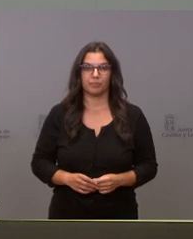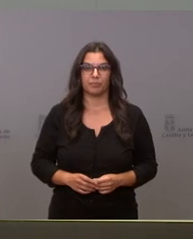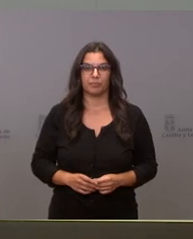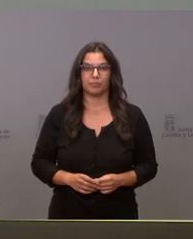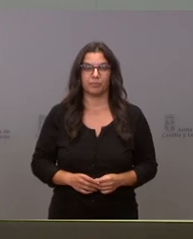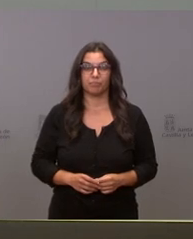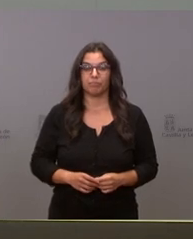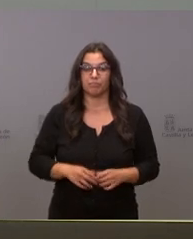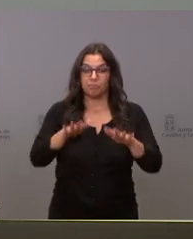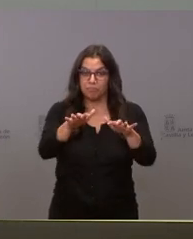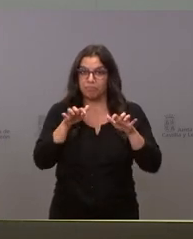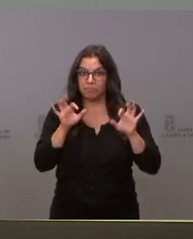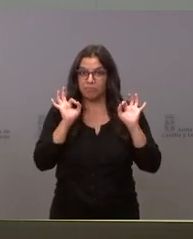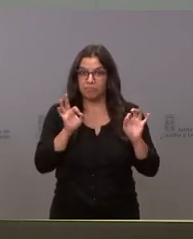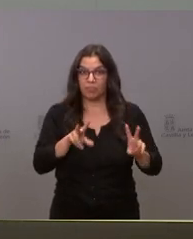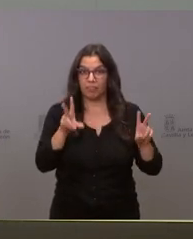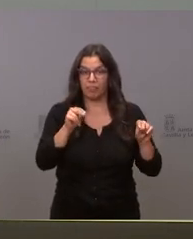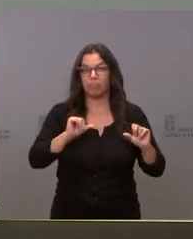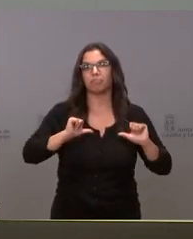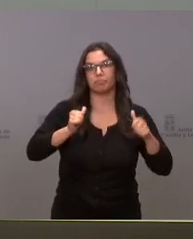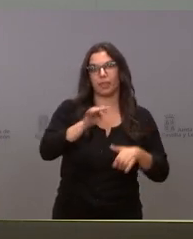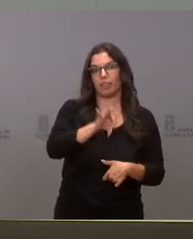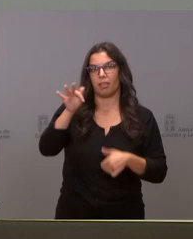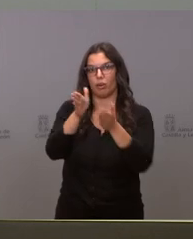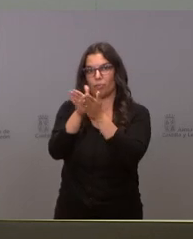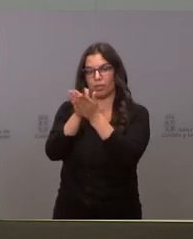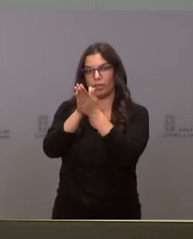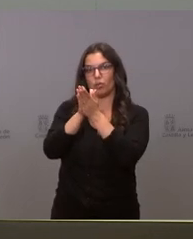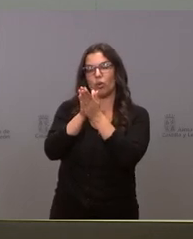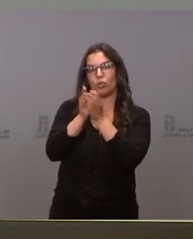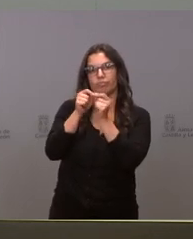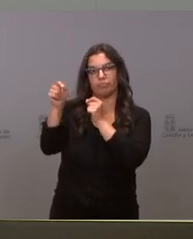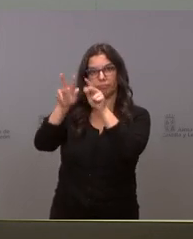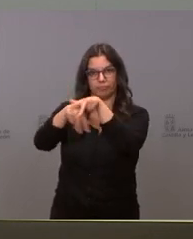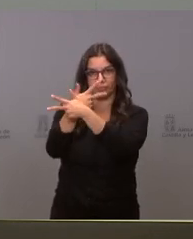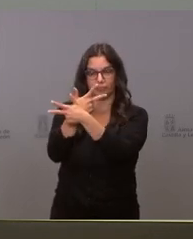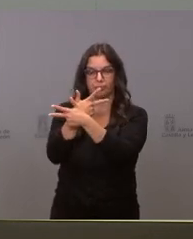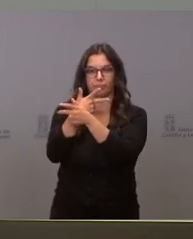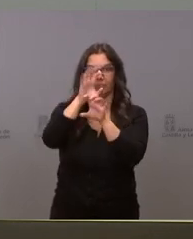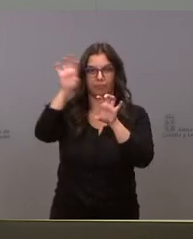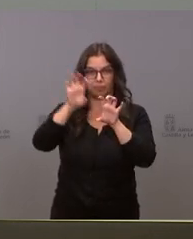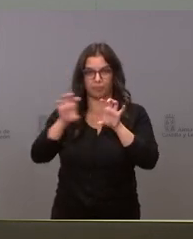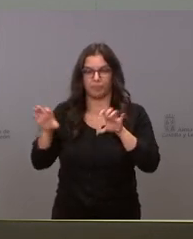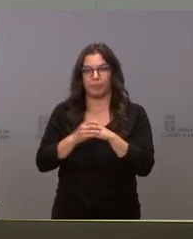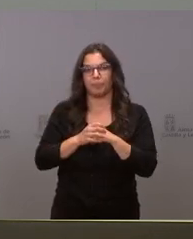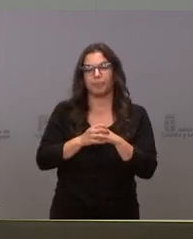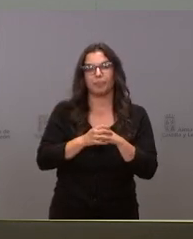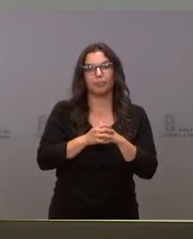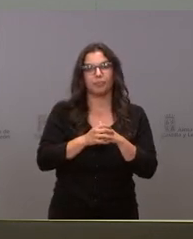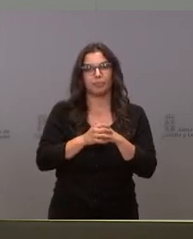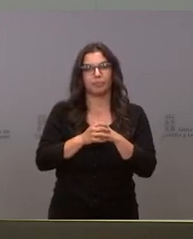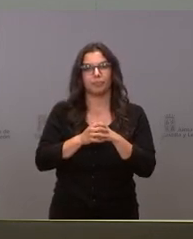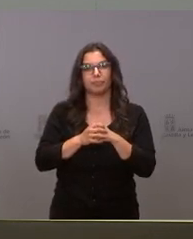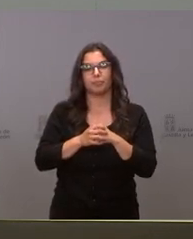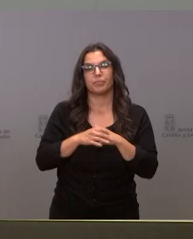Si no hay más preguntas en la sala vamos a dar paso a los compañeros que nos siguen por videoconferencia Es el caso de Encarna Muñoz